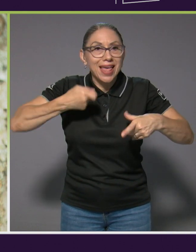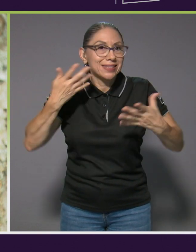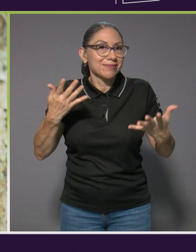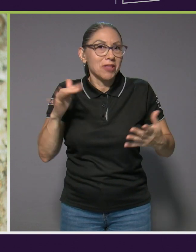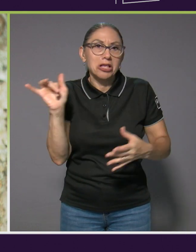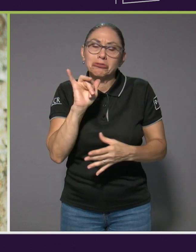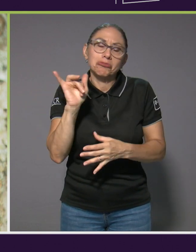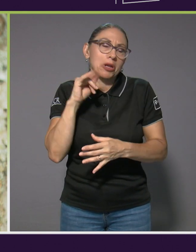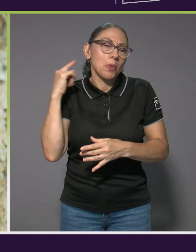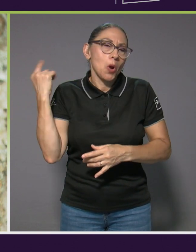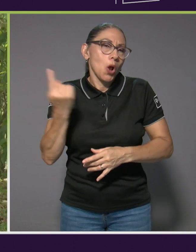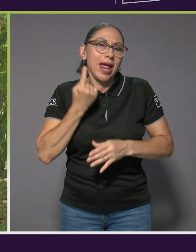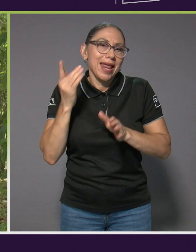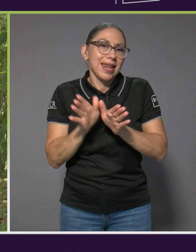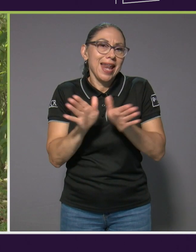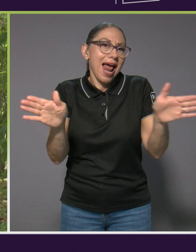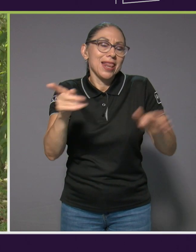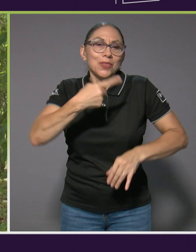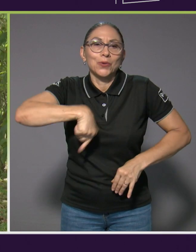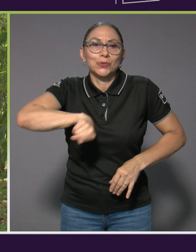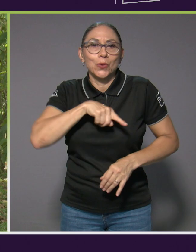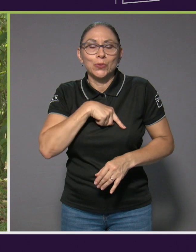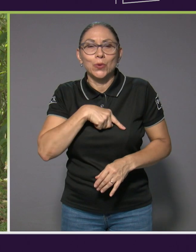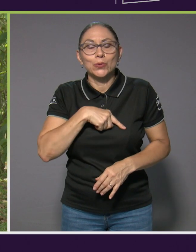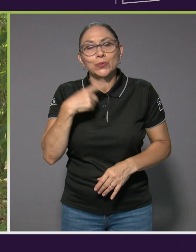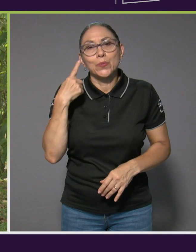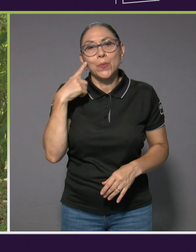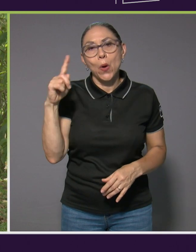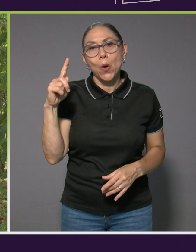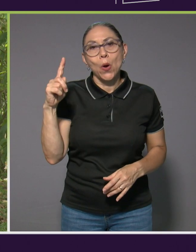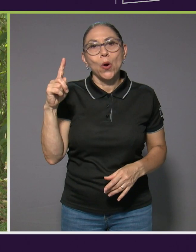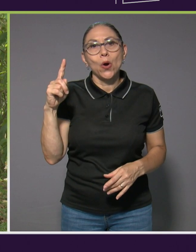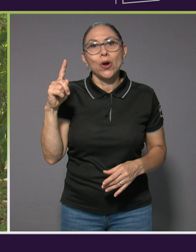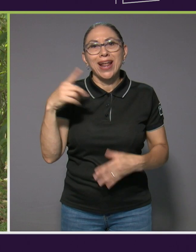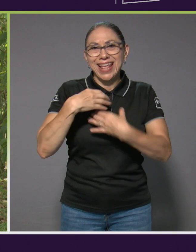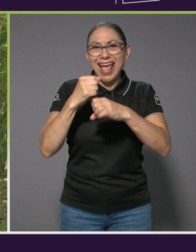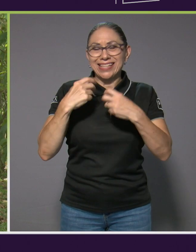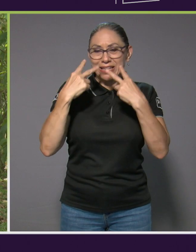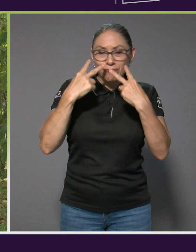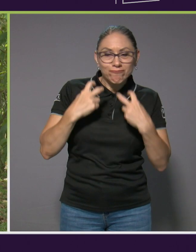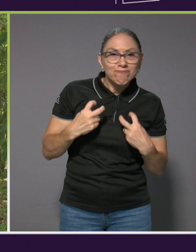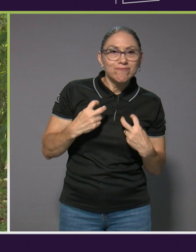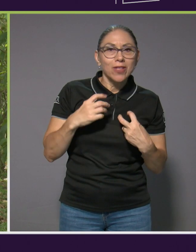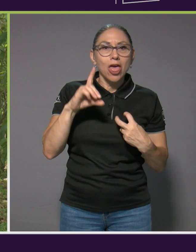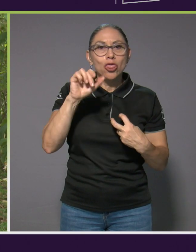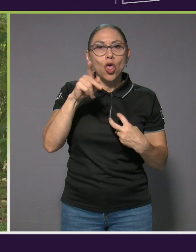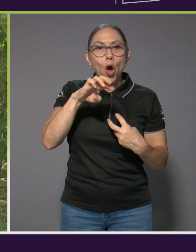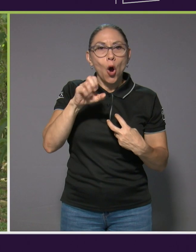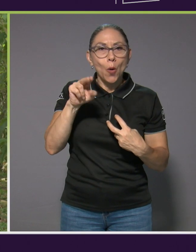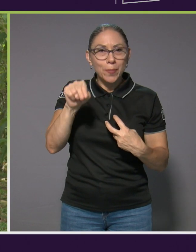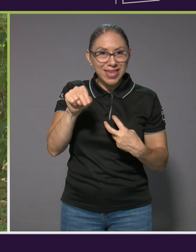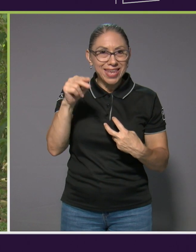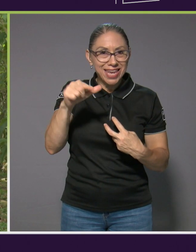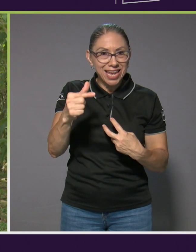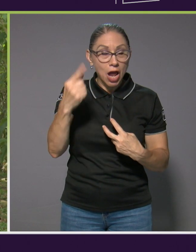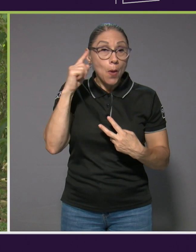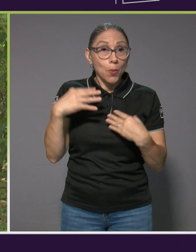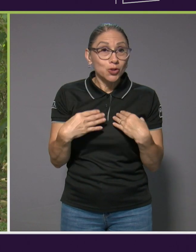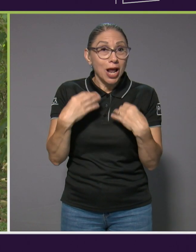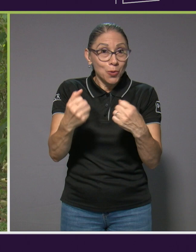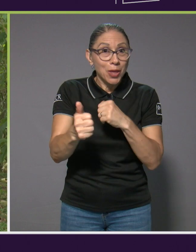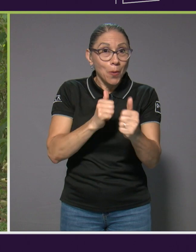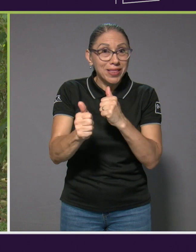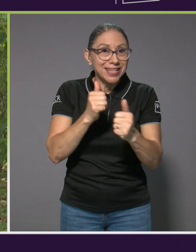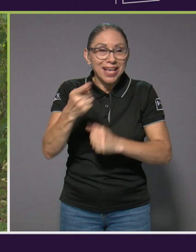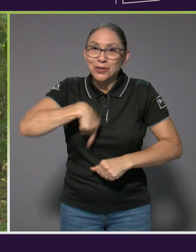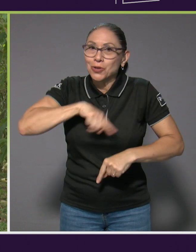por cuestiones de doping y toda esa cuestión de salud en competencia, no podemos andar comiendo, pues,